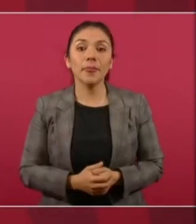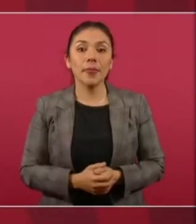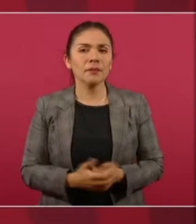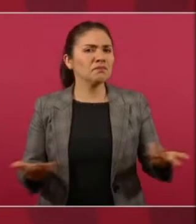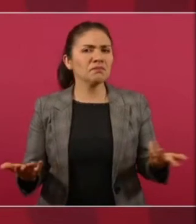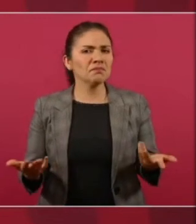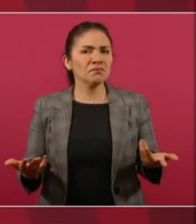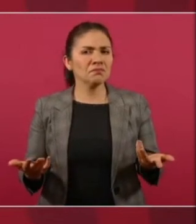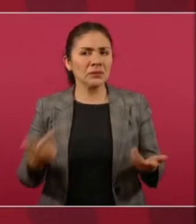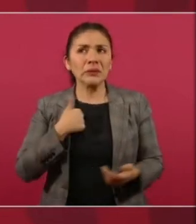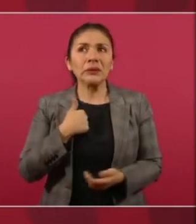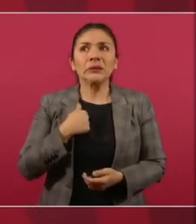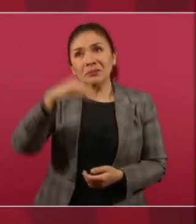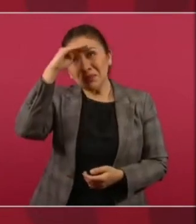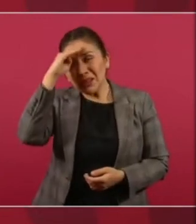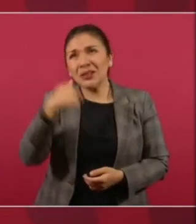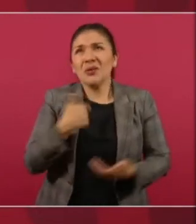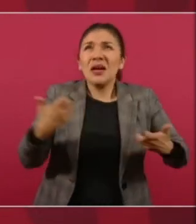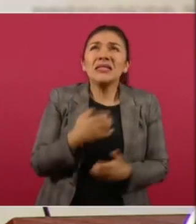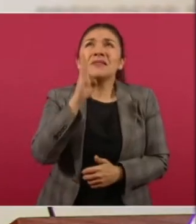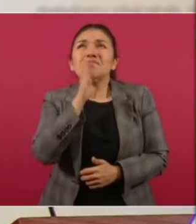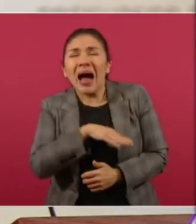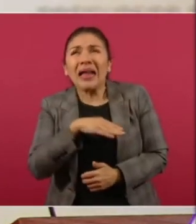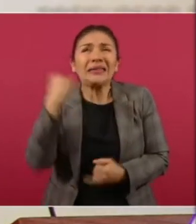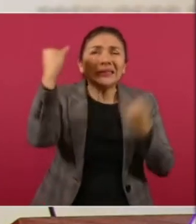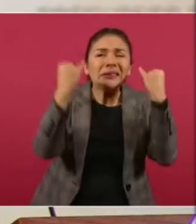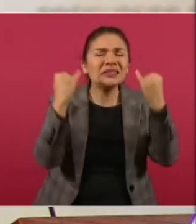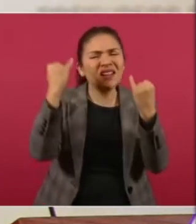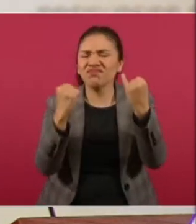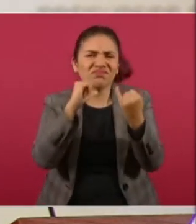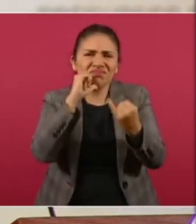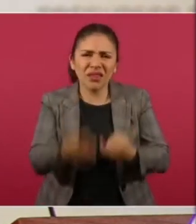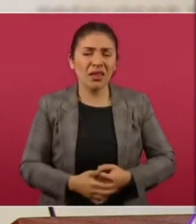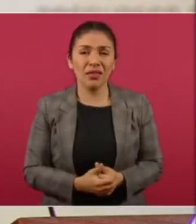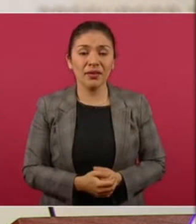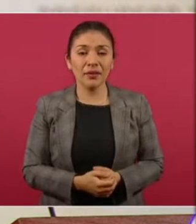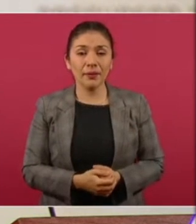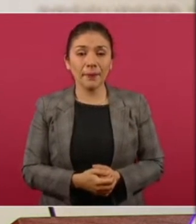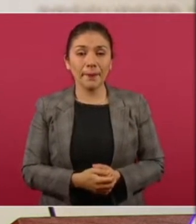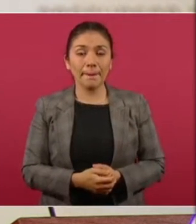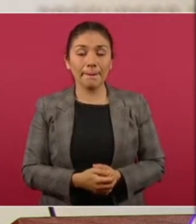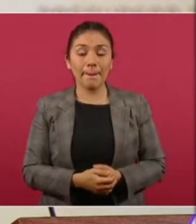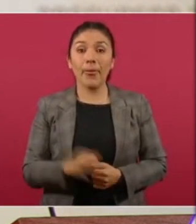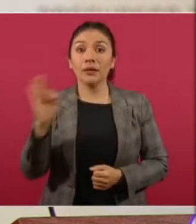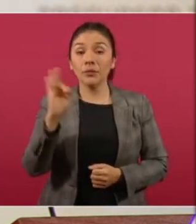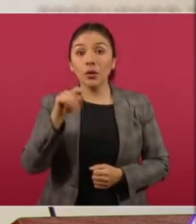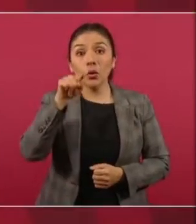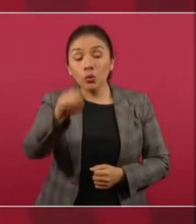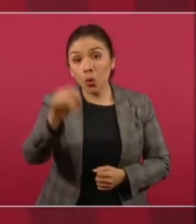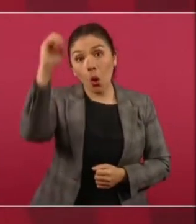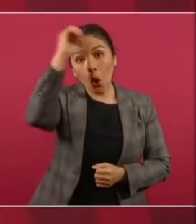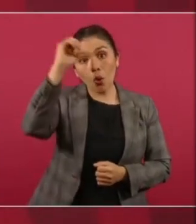No tengo ningún remordimiento de conciencia. Entonces, si tú opinas